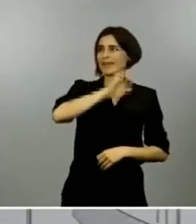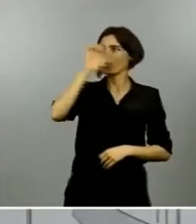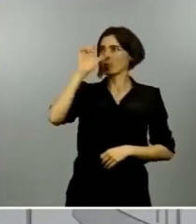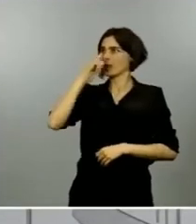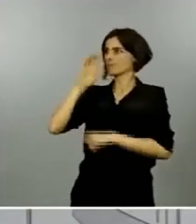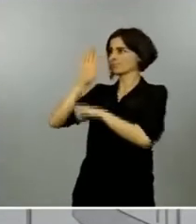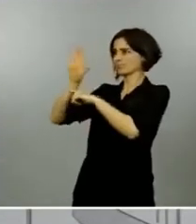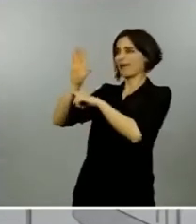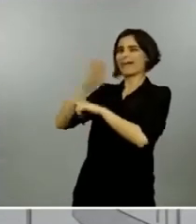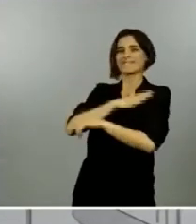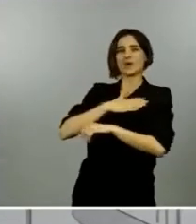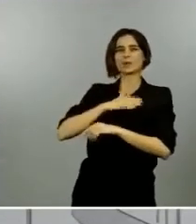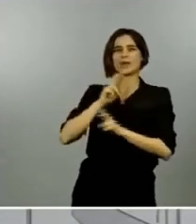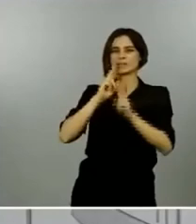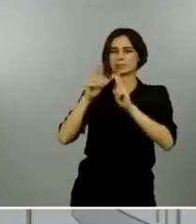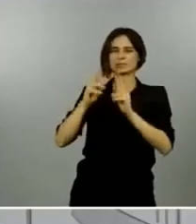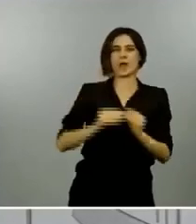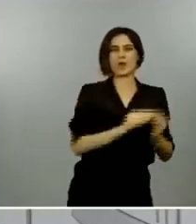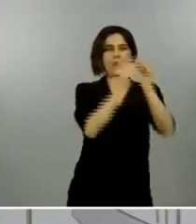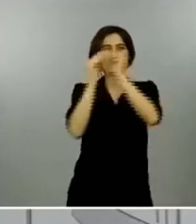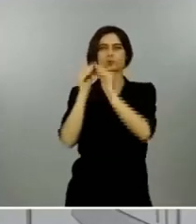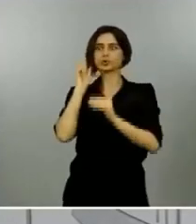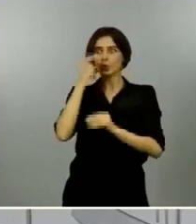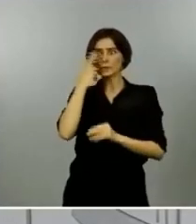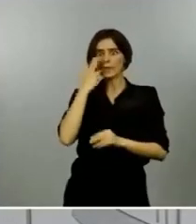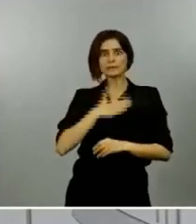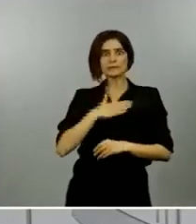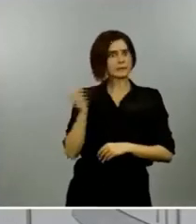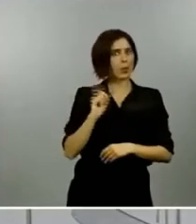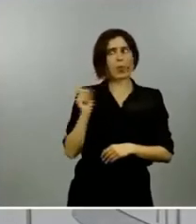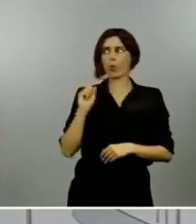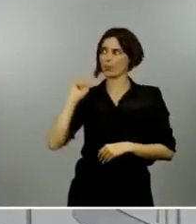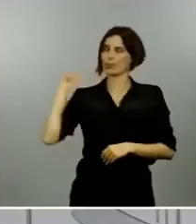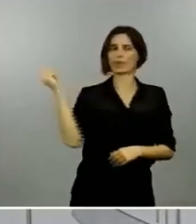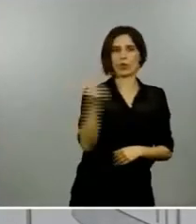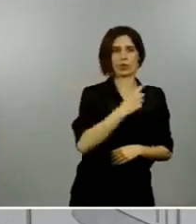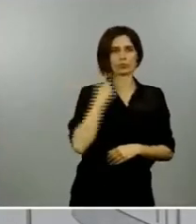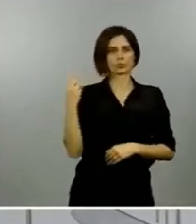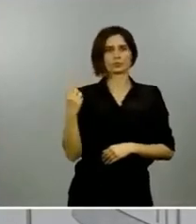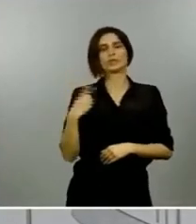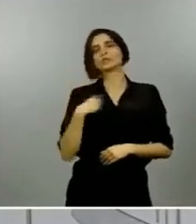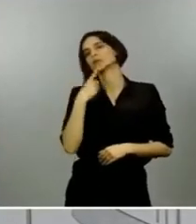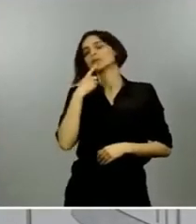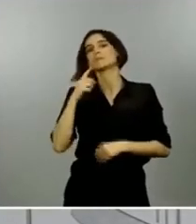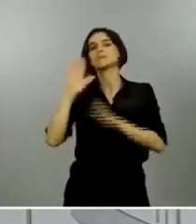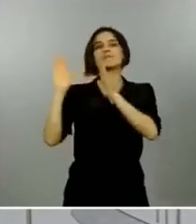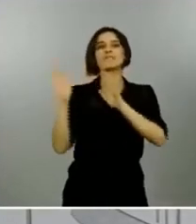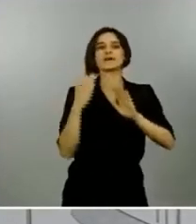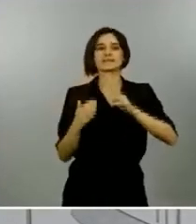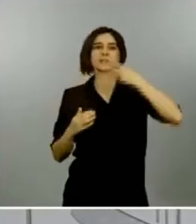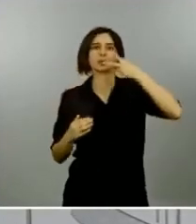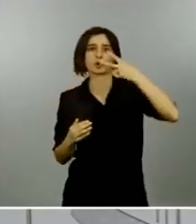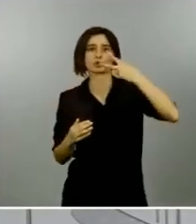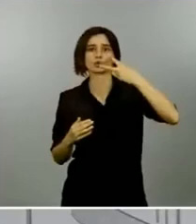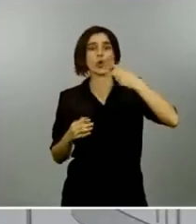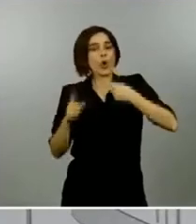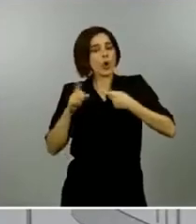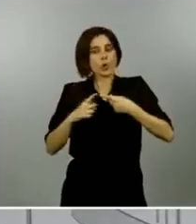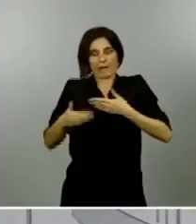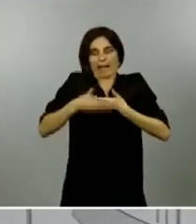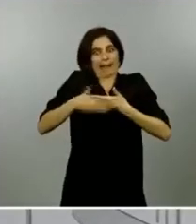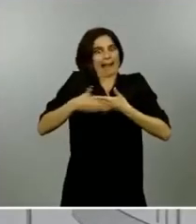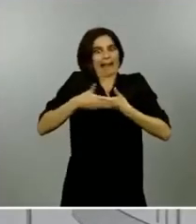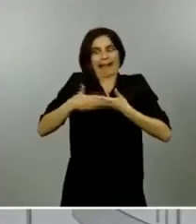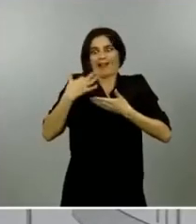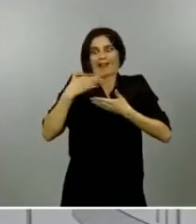y habíamos dicho que había dos fases una de muy corto plazo y una de corto plazo medio plazo la de muy